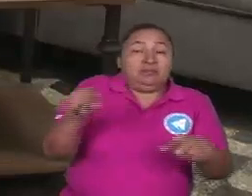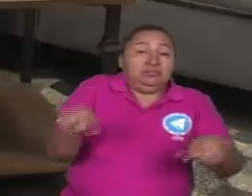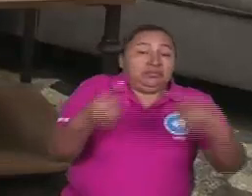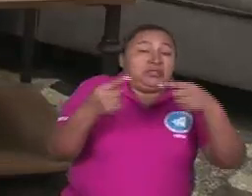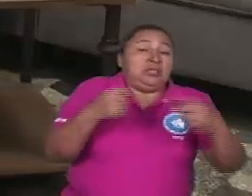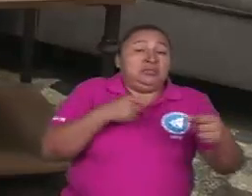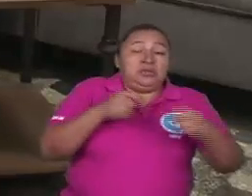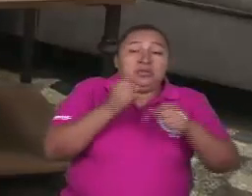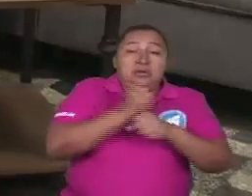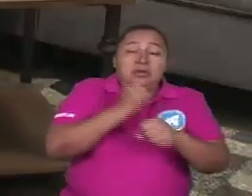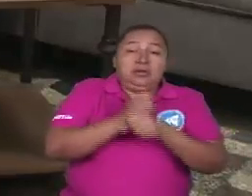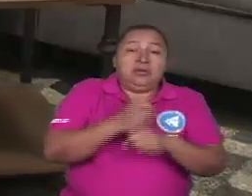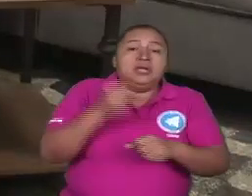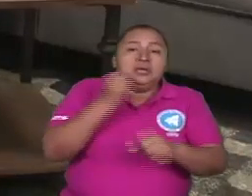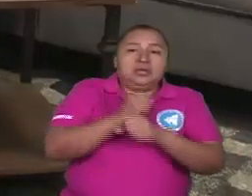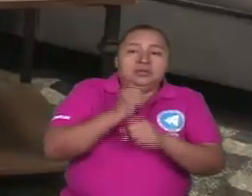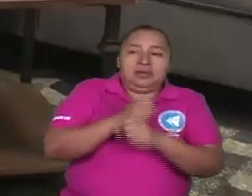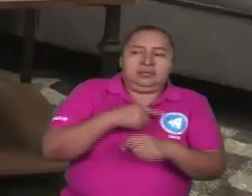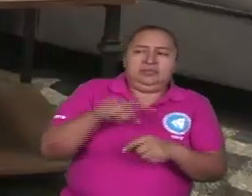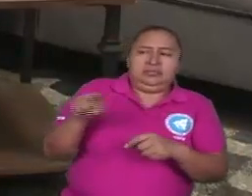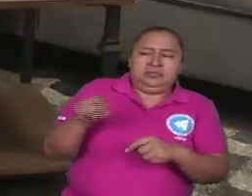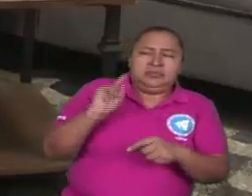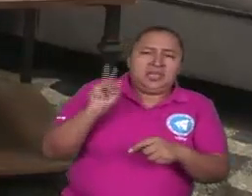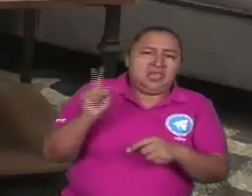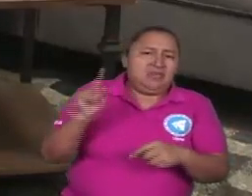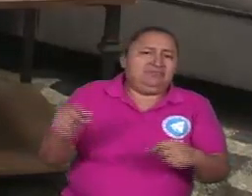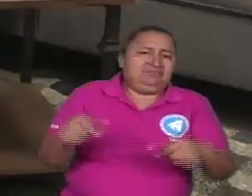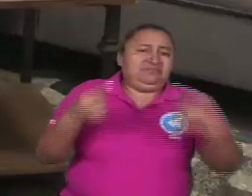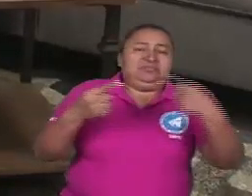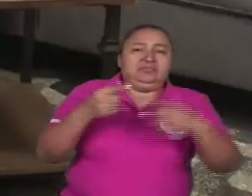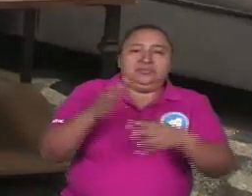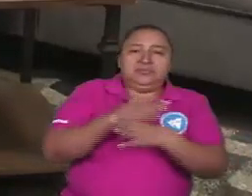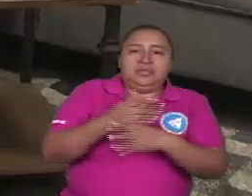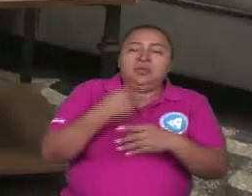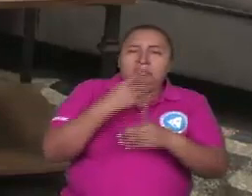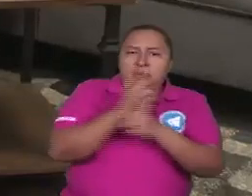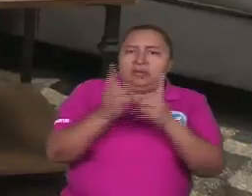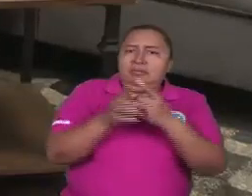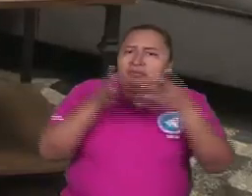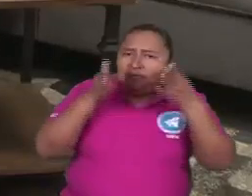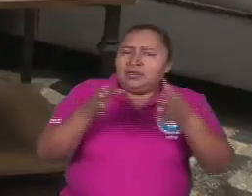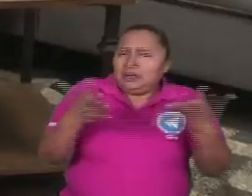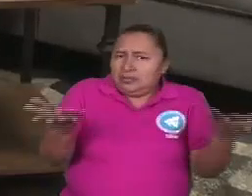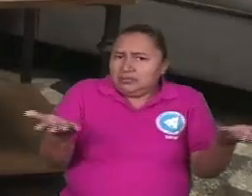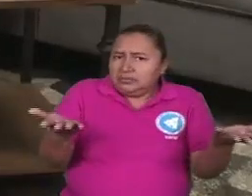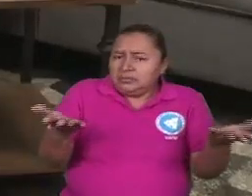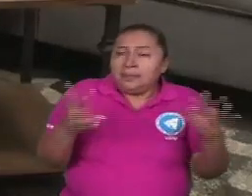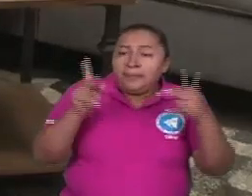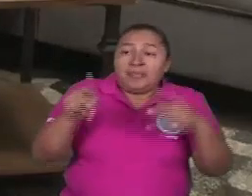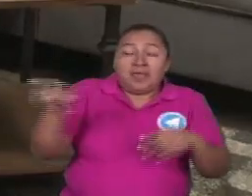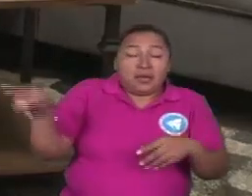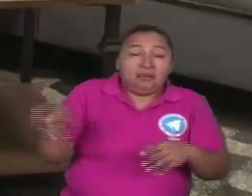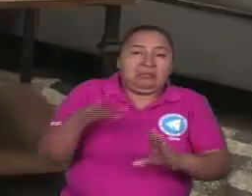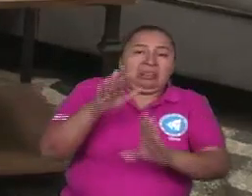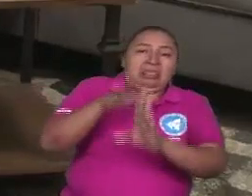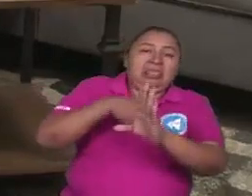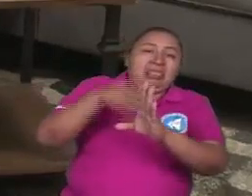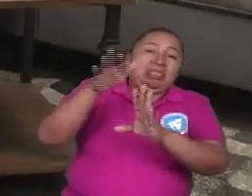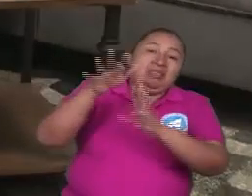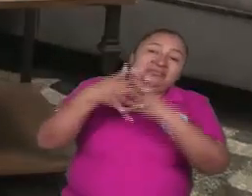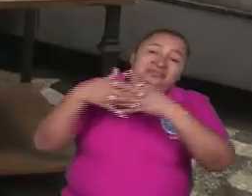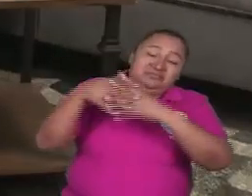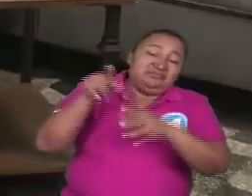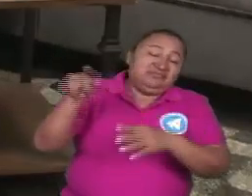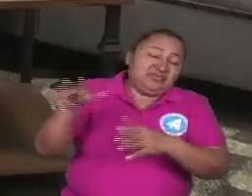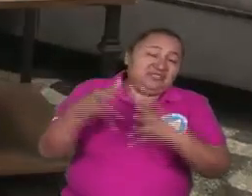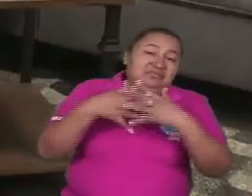trabajadores y los trabajadores nos damos cuenta que ellos son los principales enemigos porque hay que enfocarlos y son serviles al imperialismo